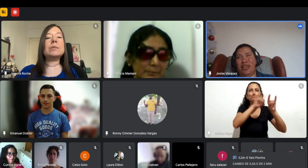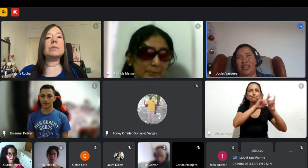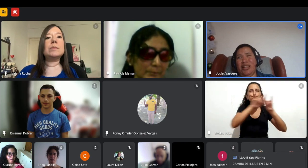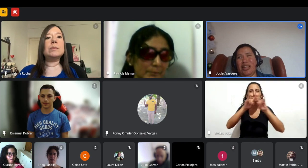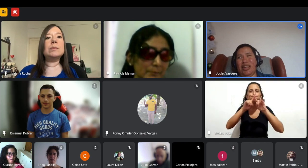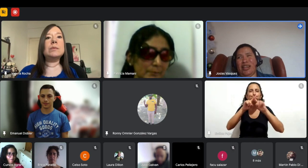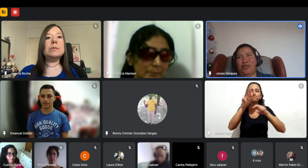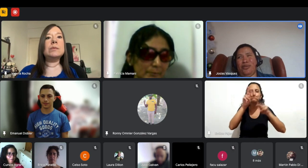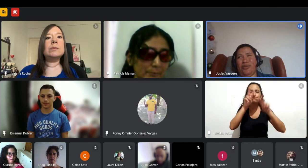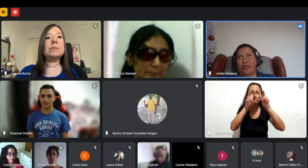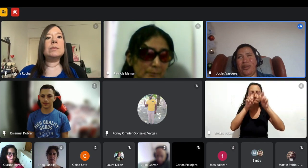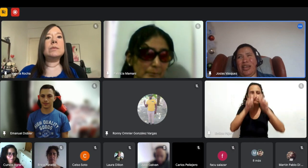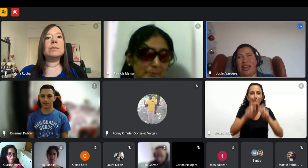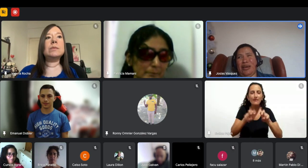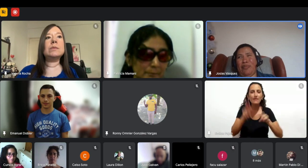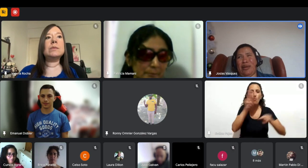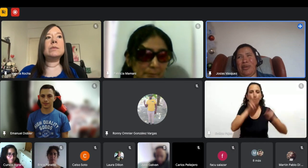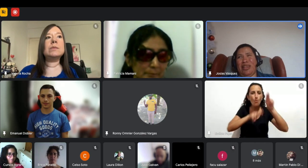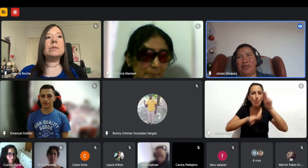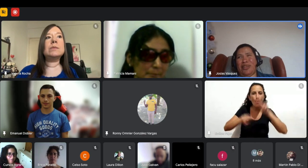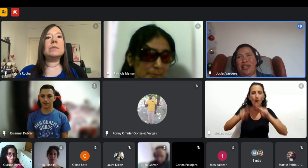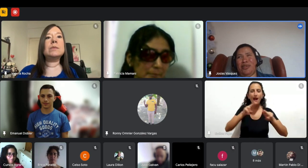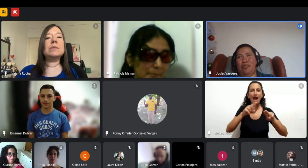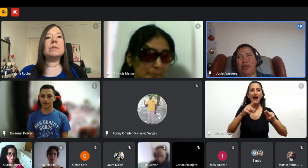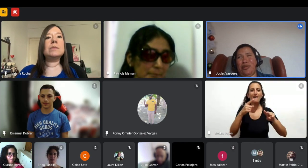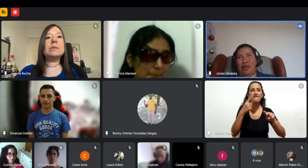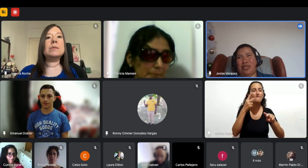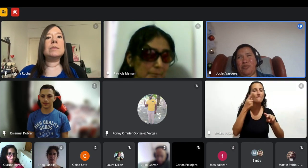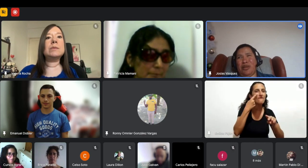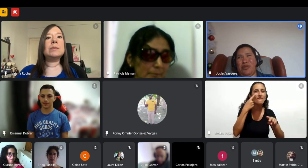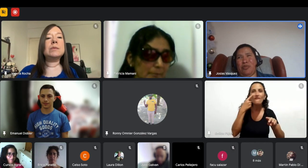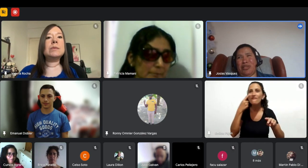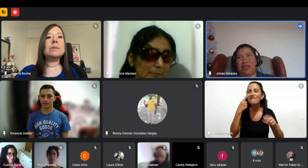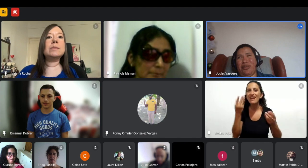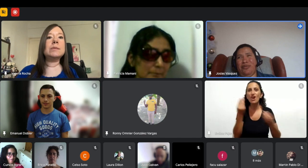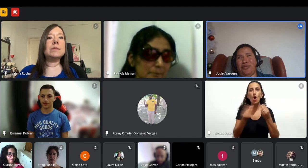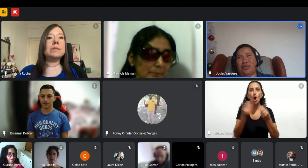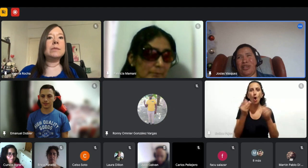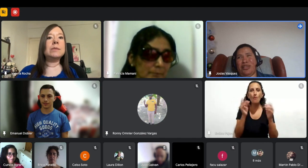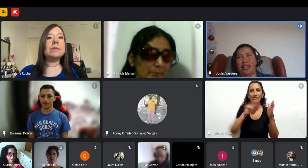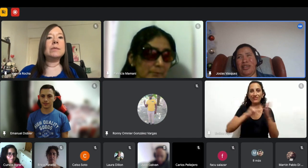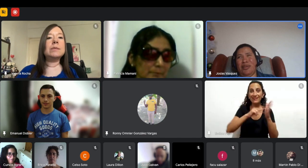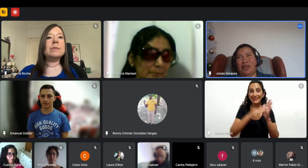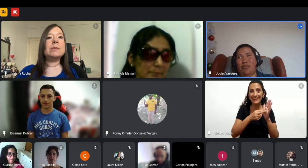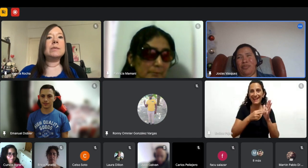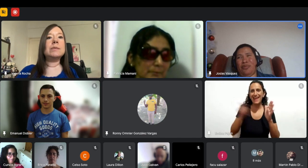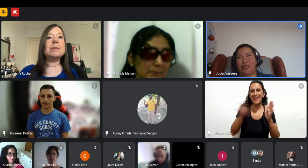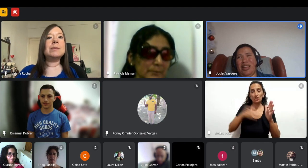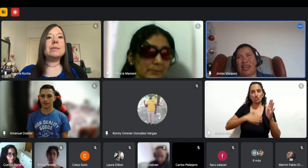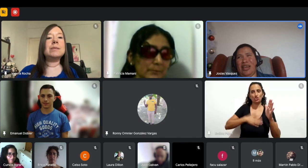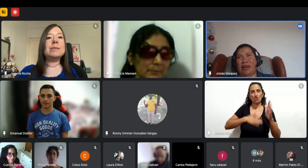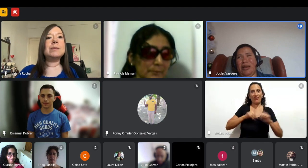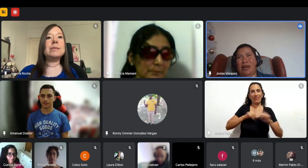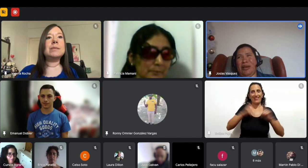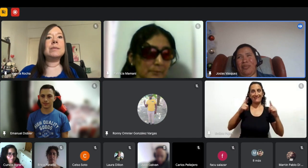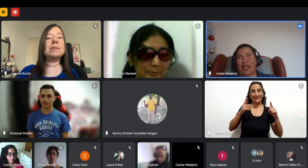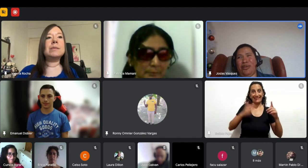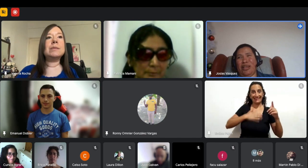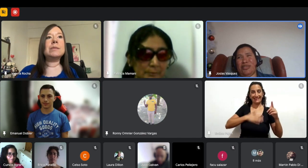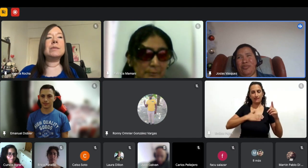tecnología y era algo para mí divertido pero a veces para mis papás creo que frustrante porque